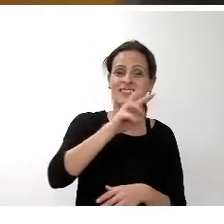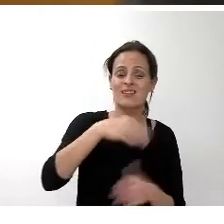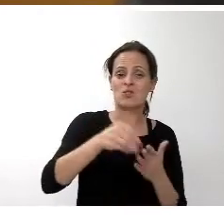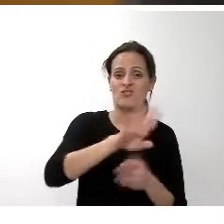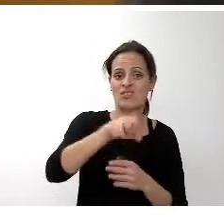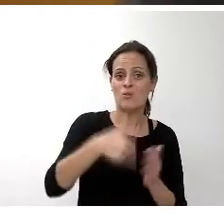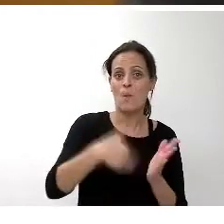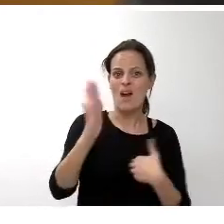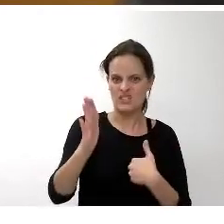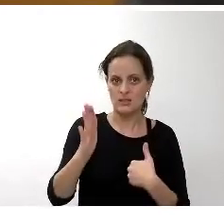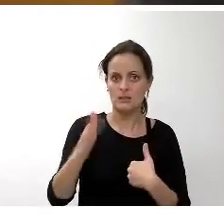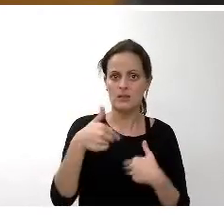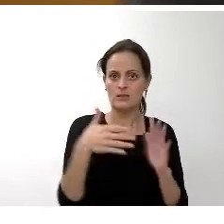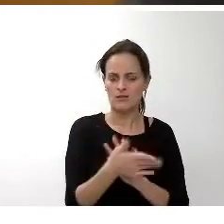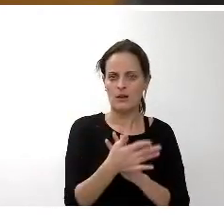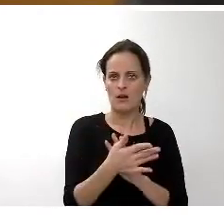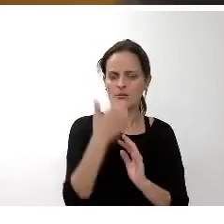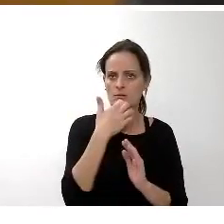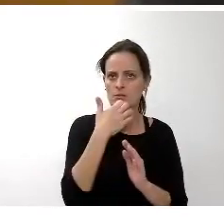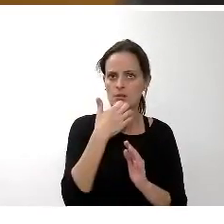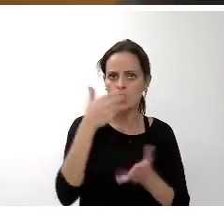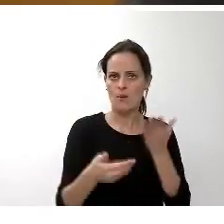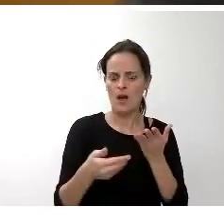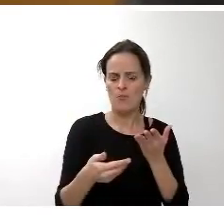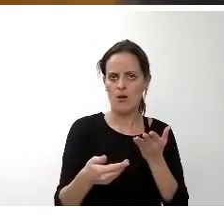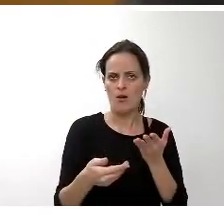importante incremento respecto al año 2015